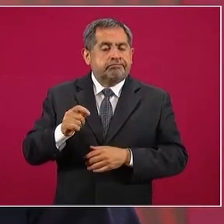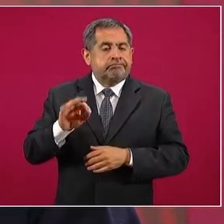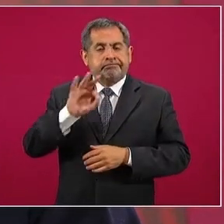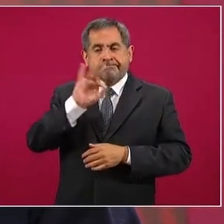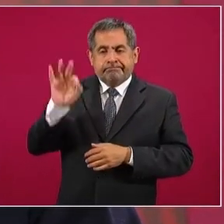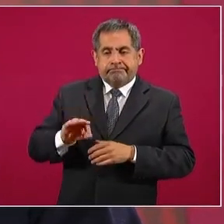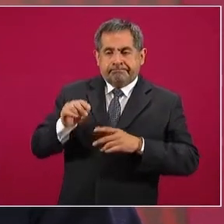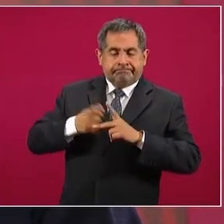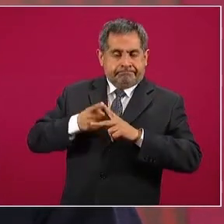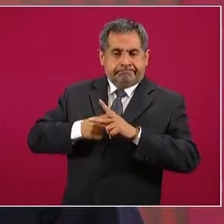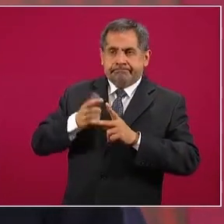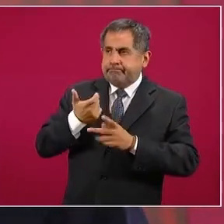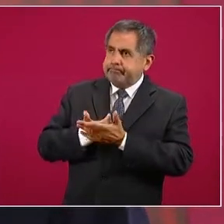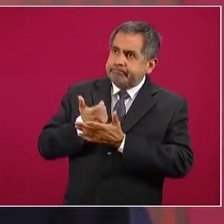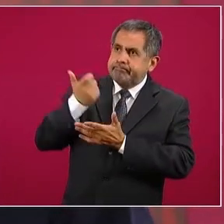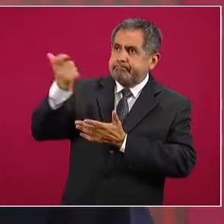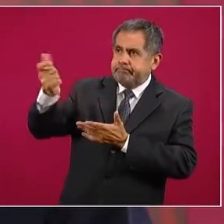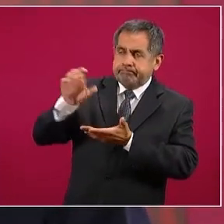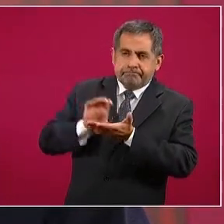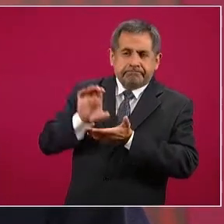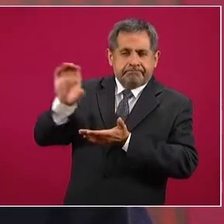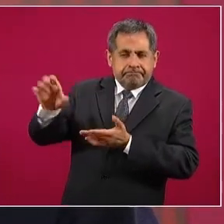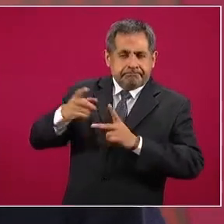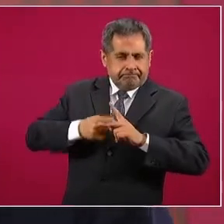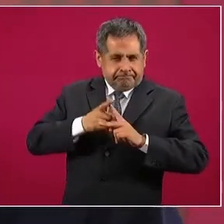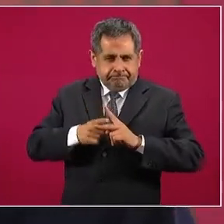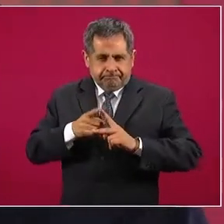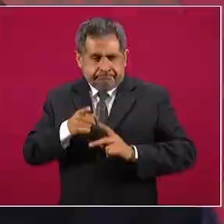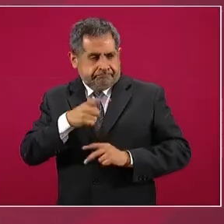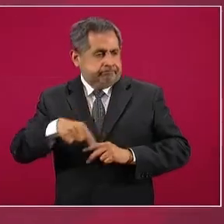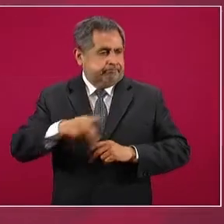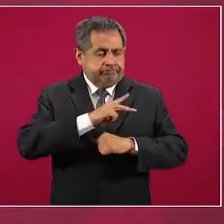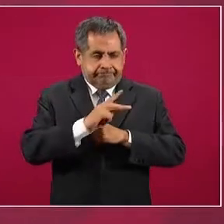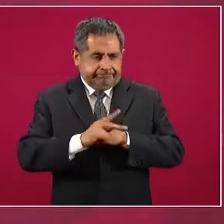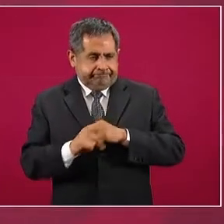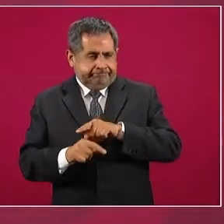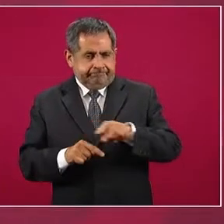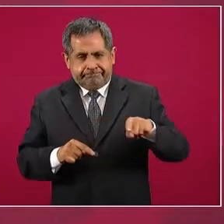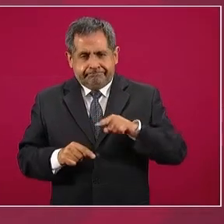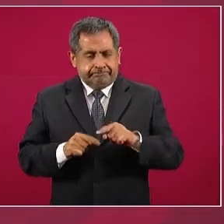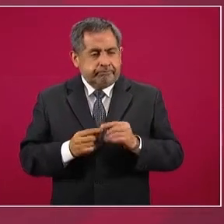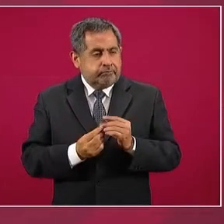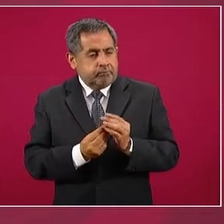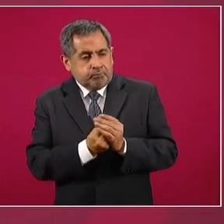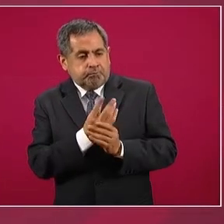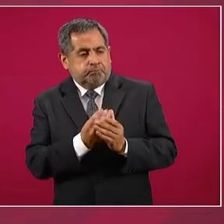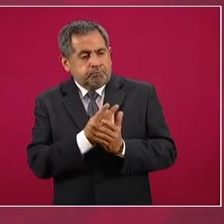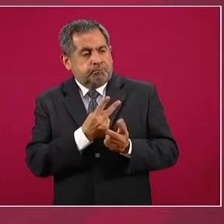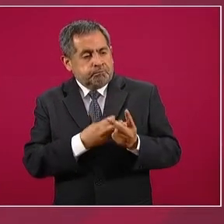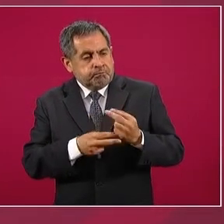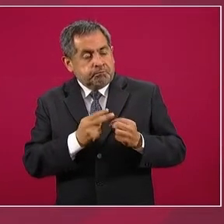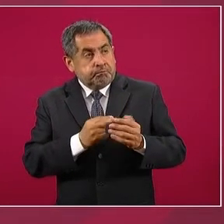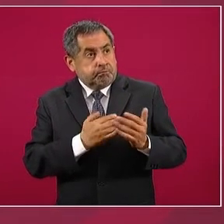interés para países en vías de desarrollo, Colombia,